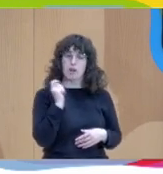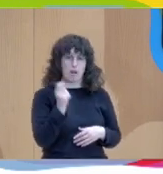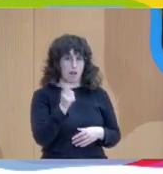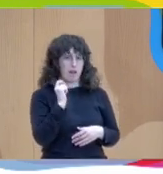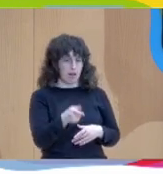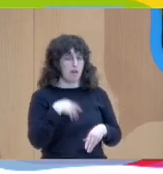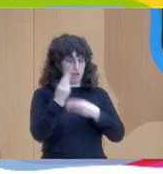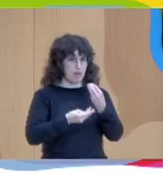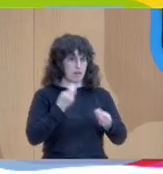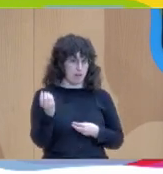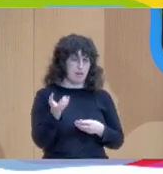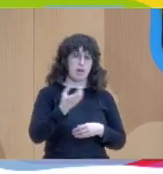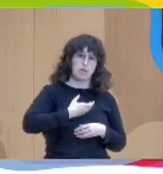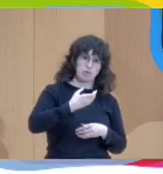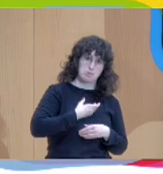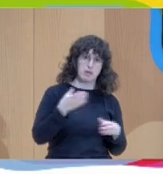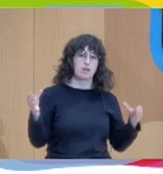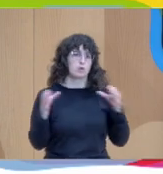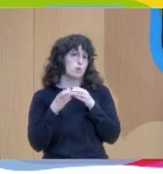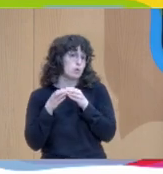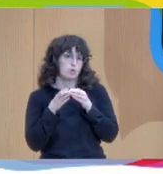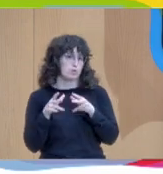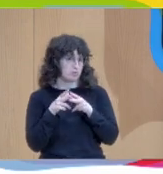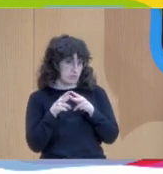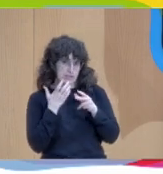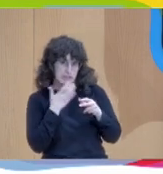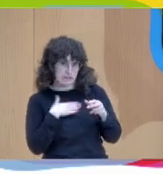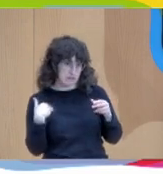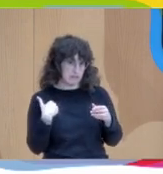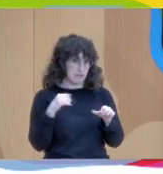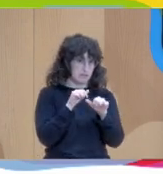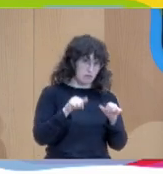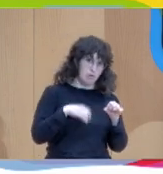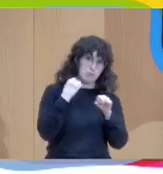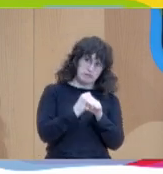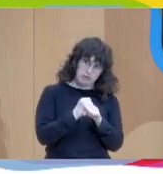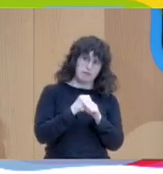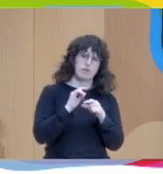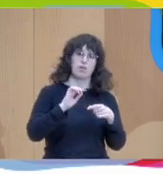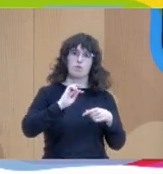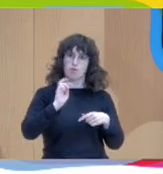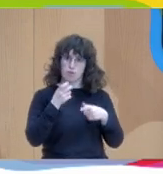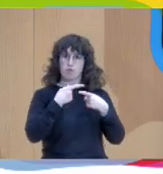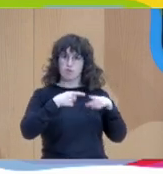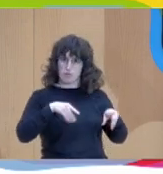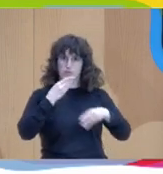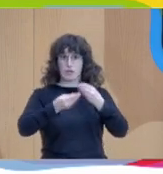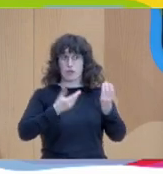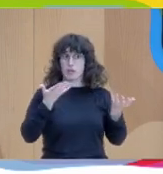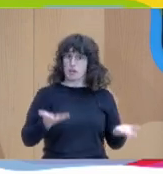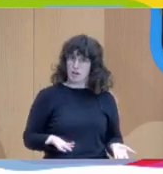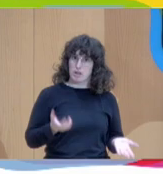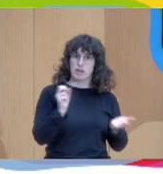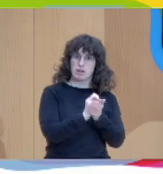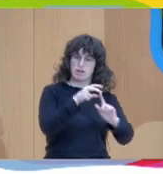ayuntamiento grupo social que quiera trabajar de una manera diferente el enfoque dialógico está disponible y se puede utilizar y es sencillo